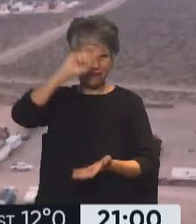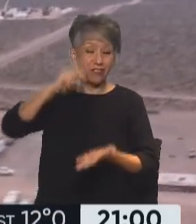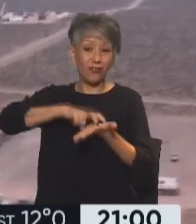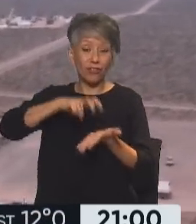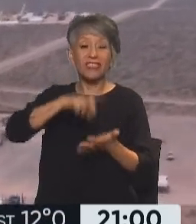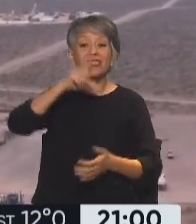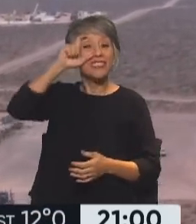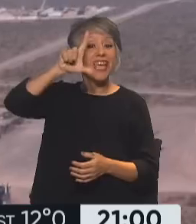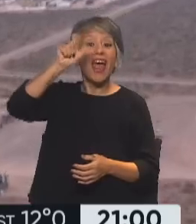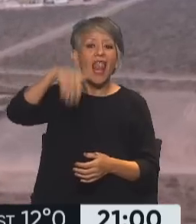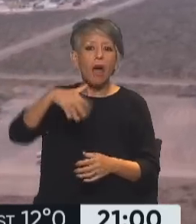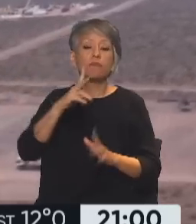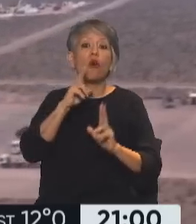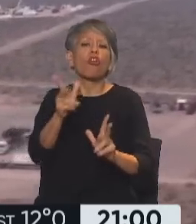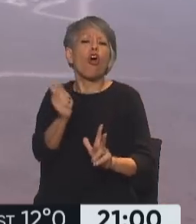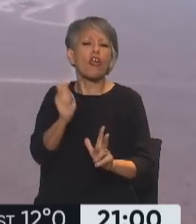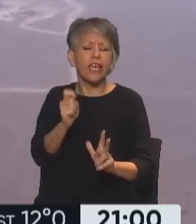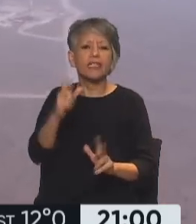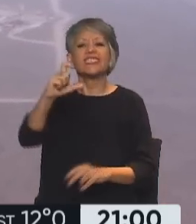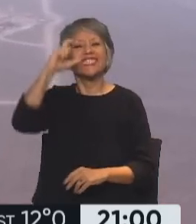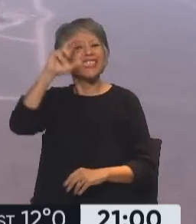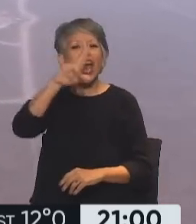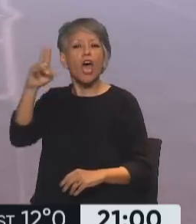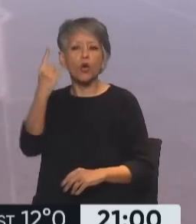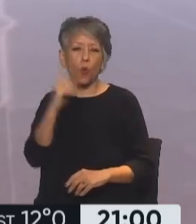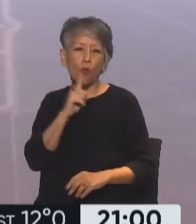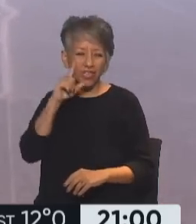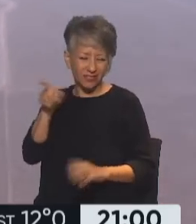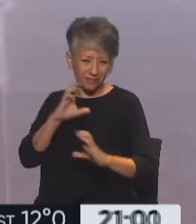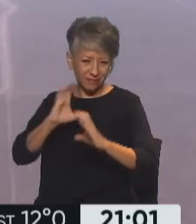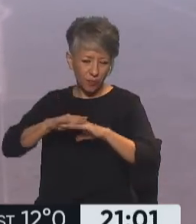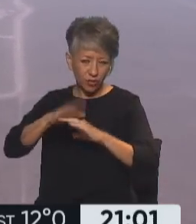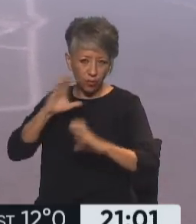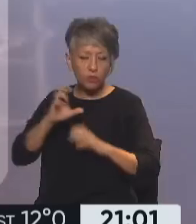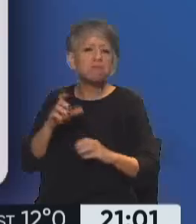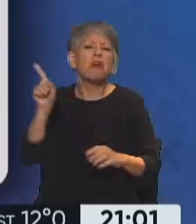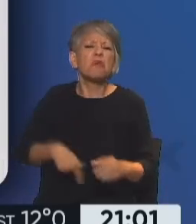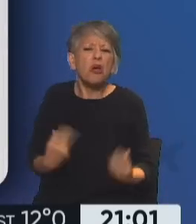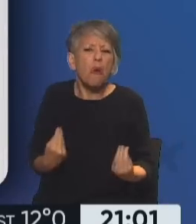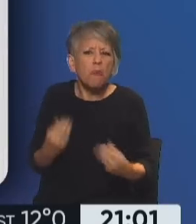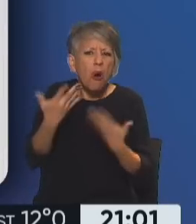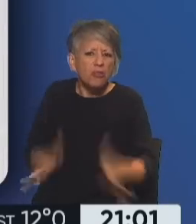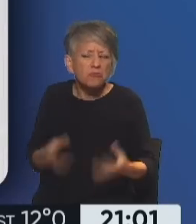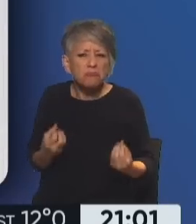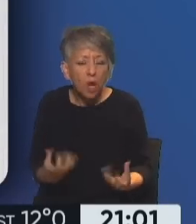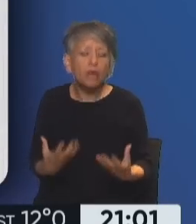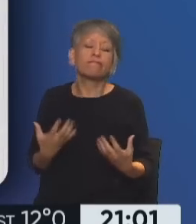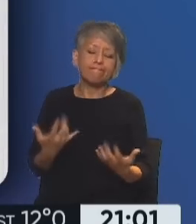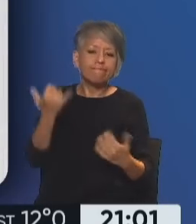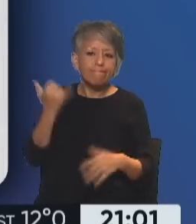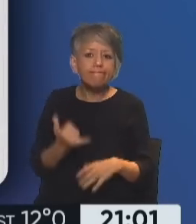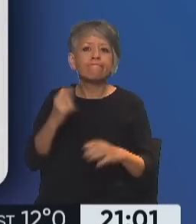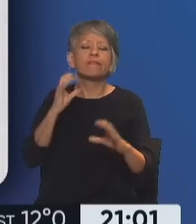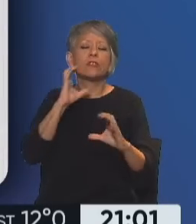portavoz del gobierno, Gabriela Zarruti. La decisión se adoptó después de que se difundiera un informe NOFA atribuido a Desarrollo Productivo cuestionando el proceso de